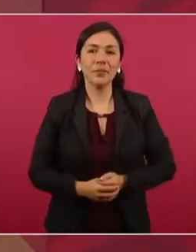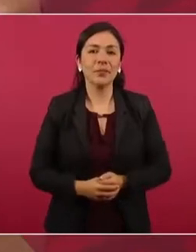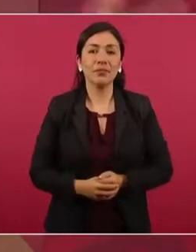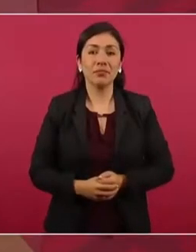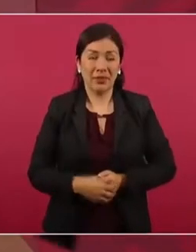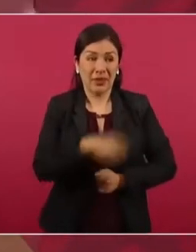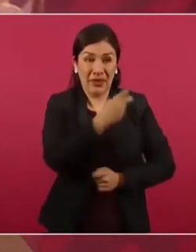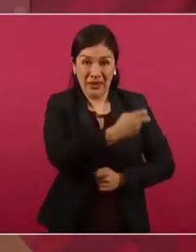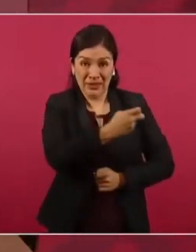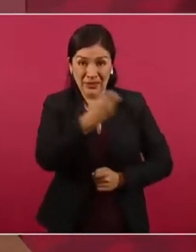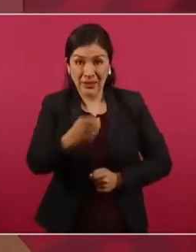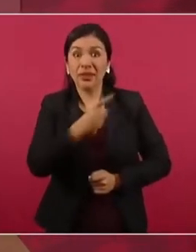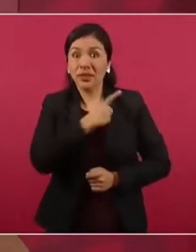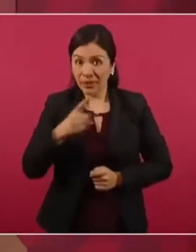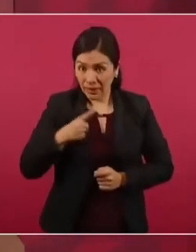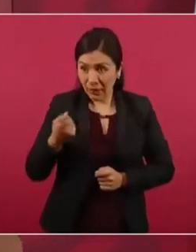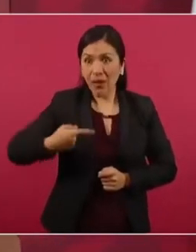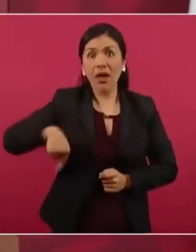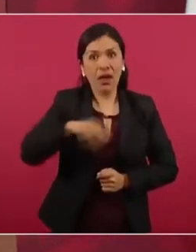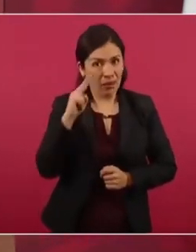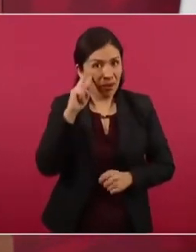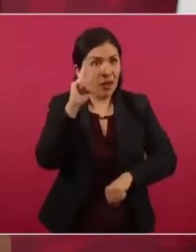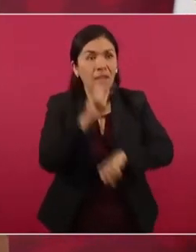todo eso lo deben de tomar en consideración